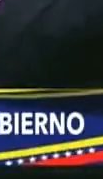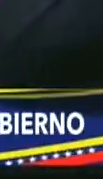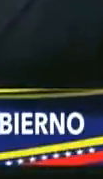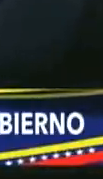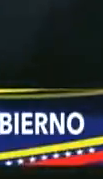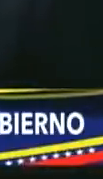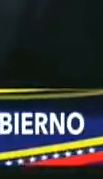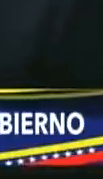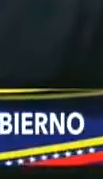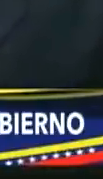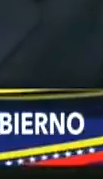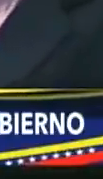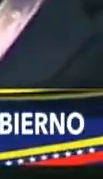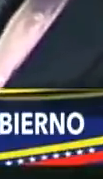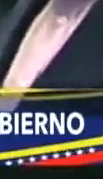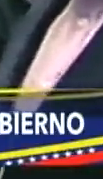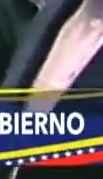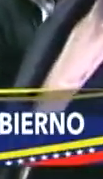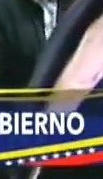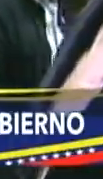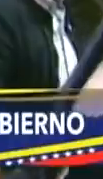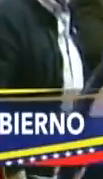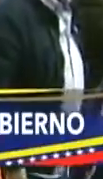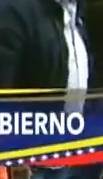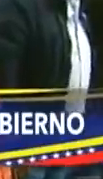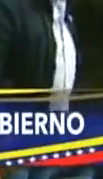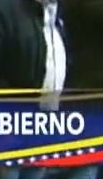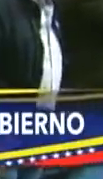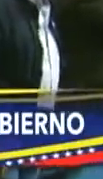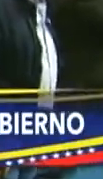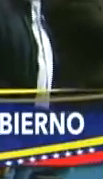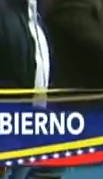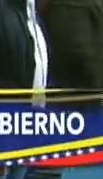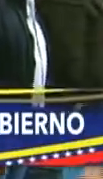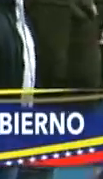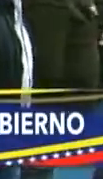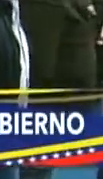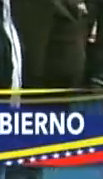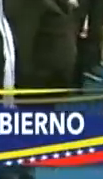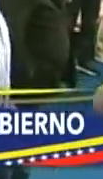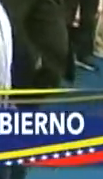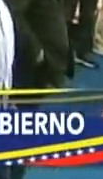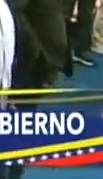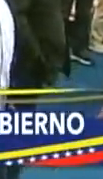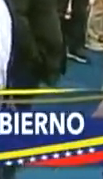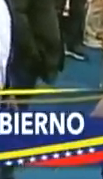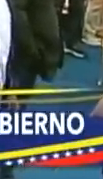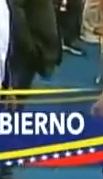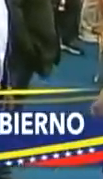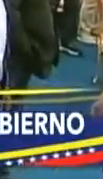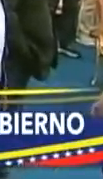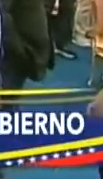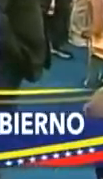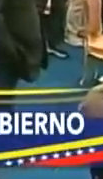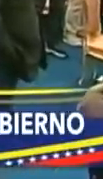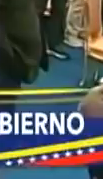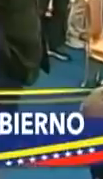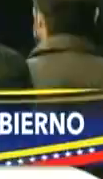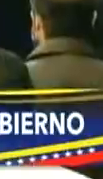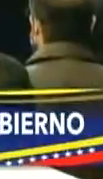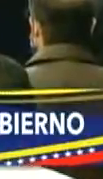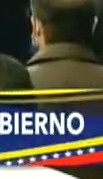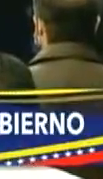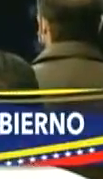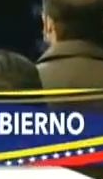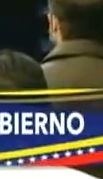Esparta, justamente en este momento se dirige al gobernador del estado Azulia, Manuel Rosales, en lo que ha